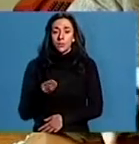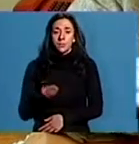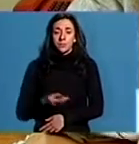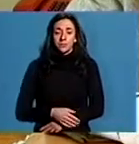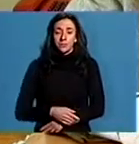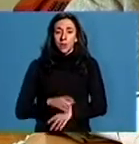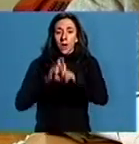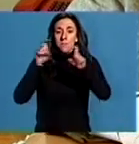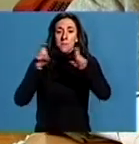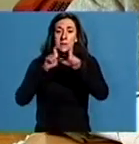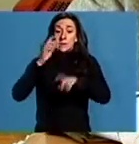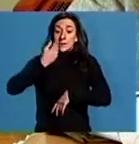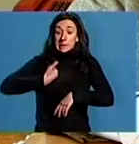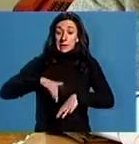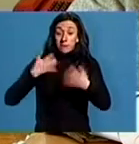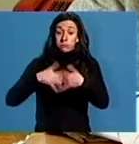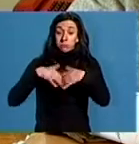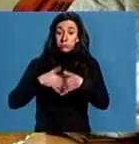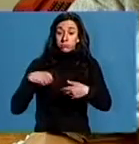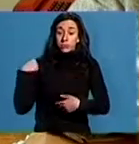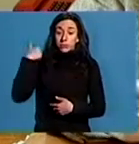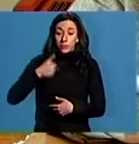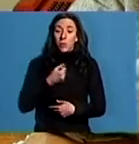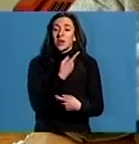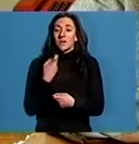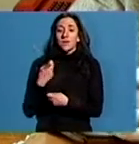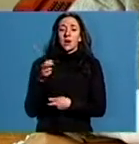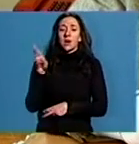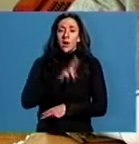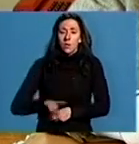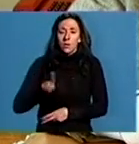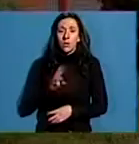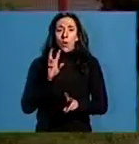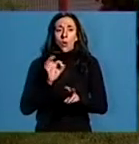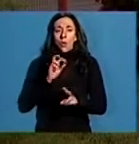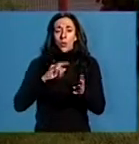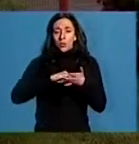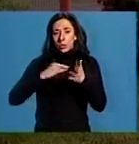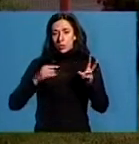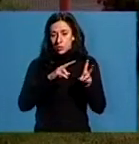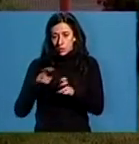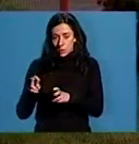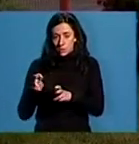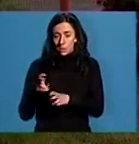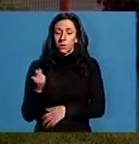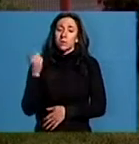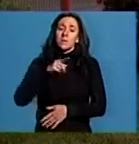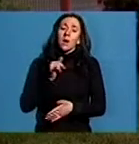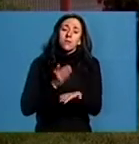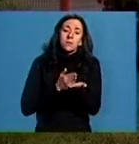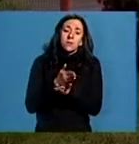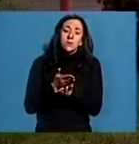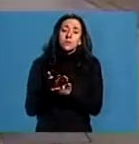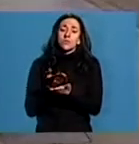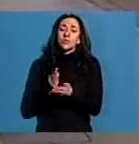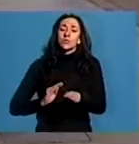ou empresas que xa estaban en funcionamento pero que necesitan renovación ou novas tecnologías. Incluso hai unha línea de subvención que tamén